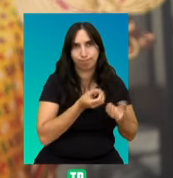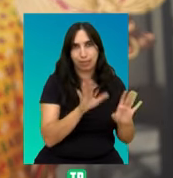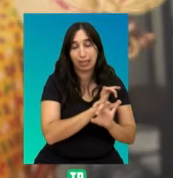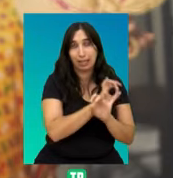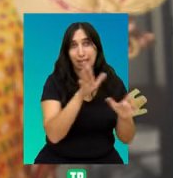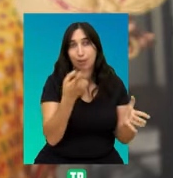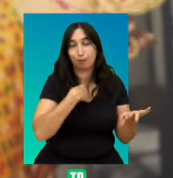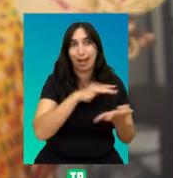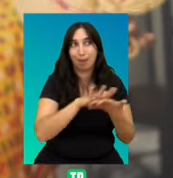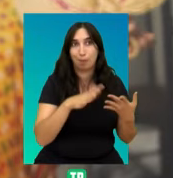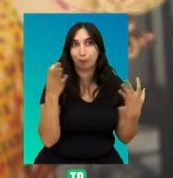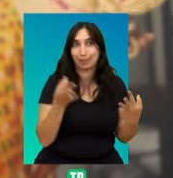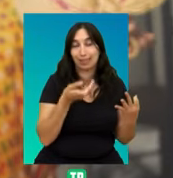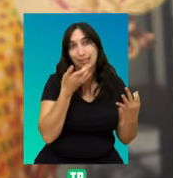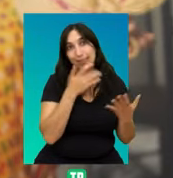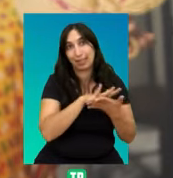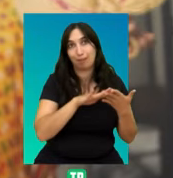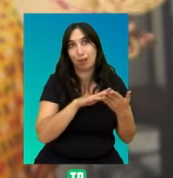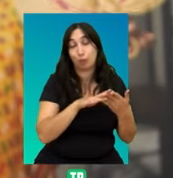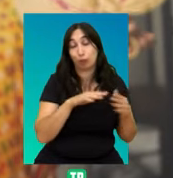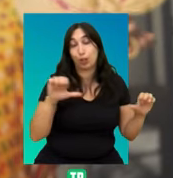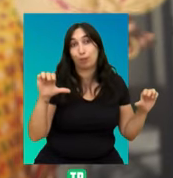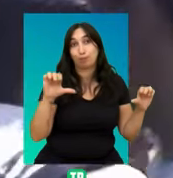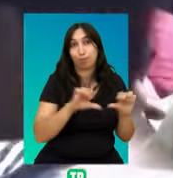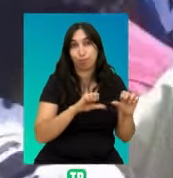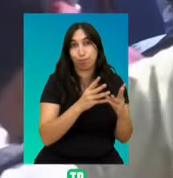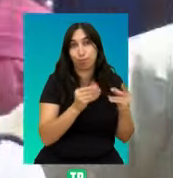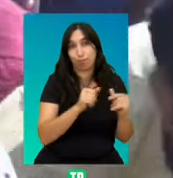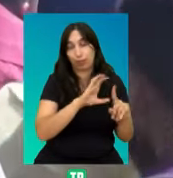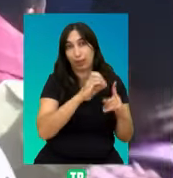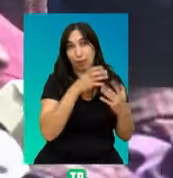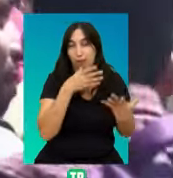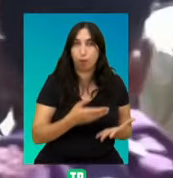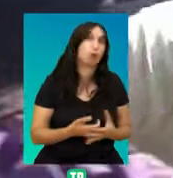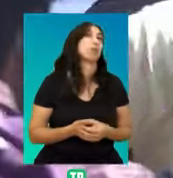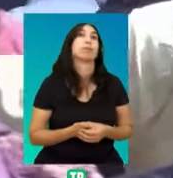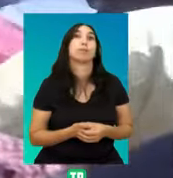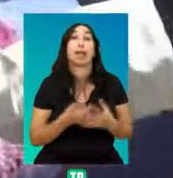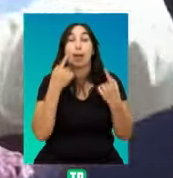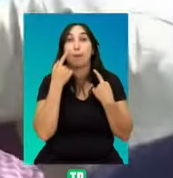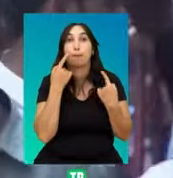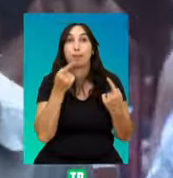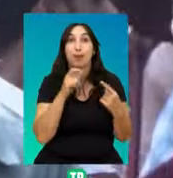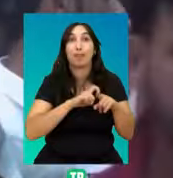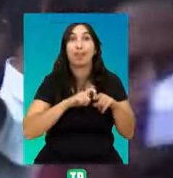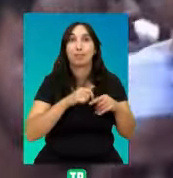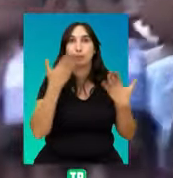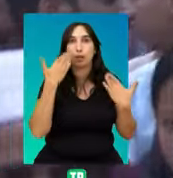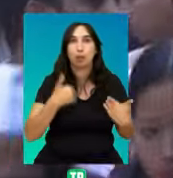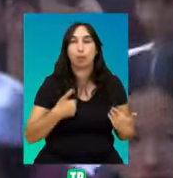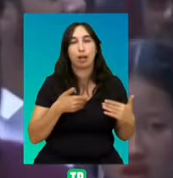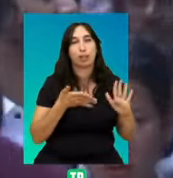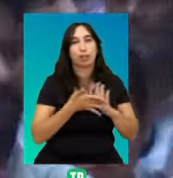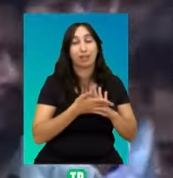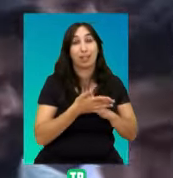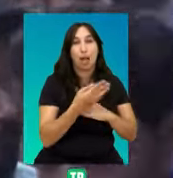bien claro de qué estamos hablando cuando nos referimos a un eventual colapso de la civilización actual. Es la primera vez que la especie humana